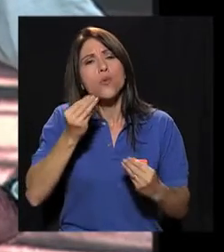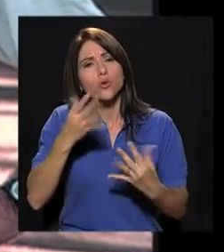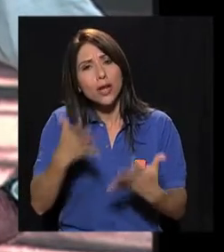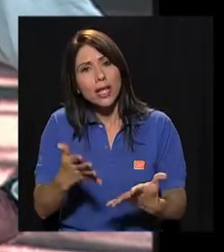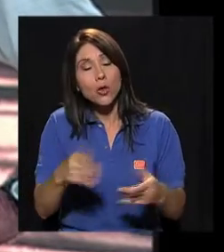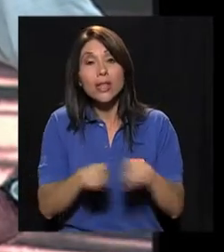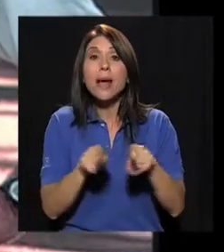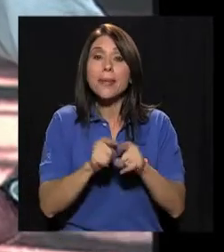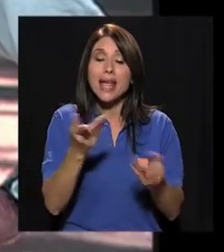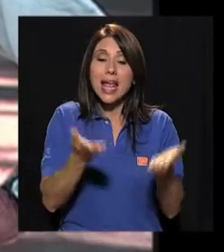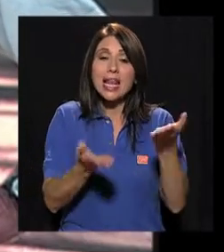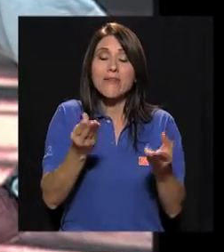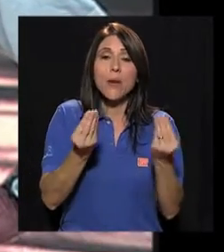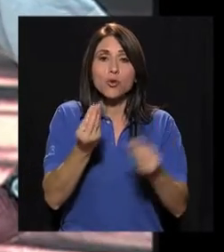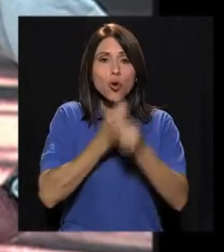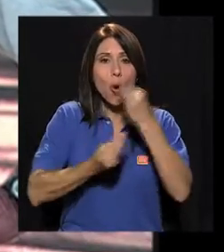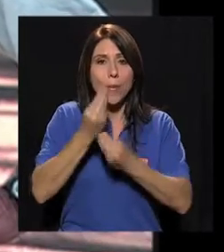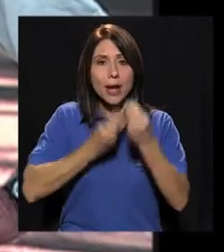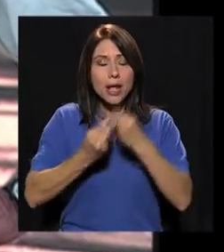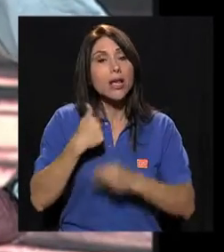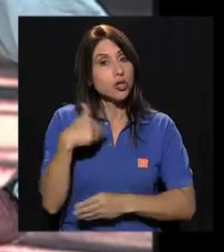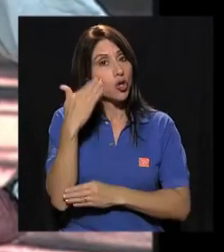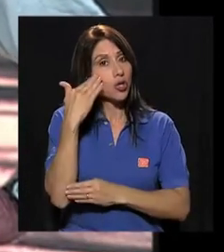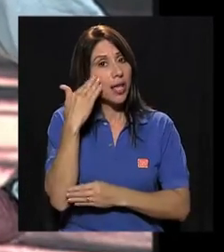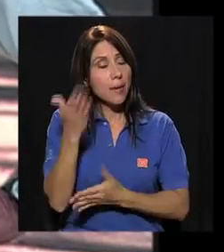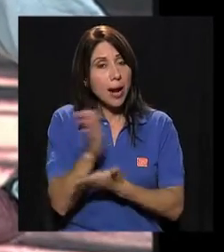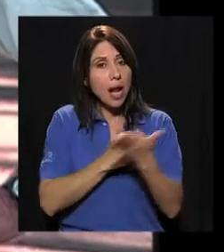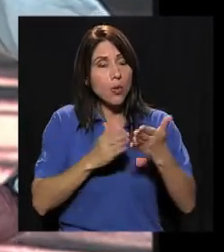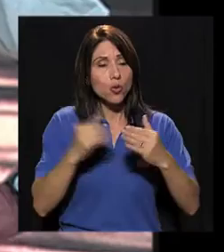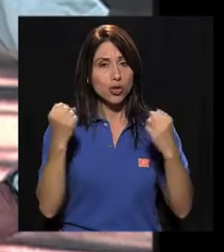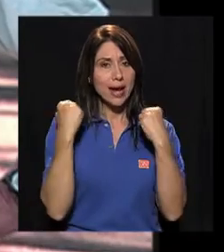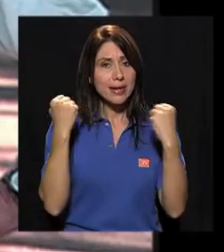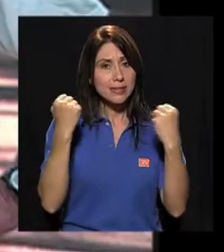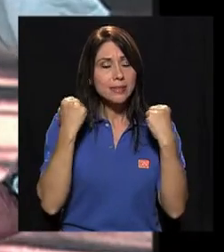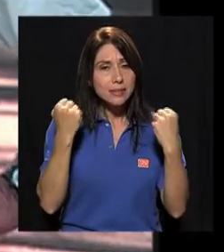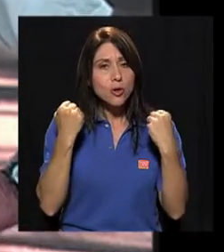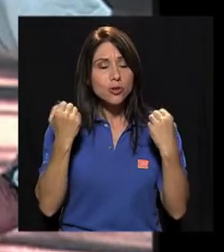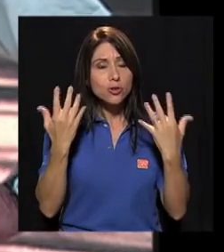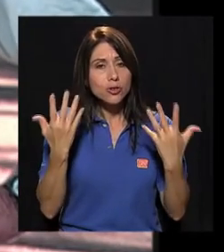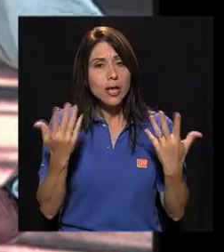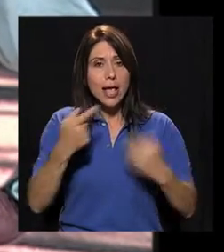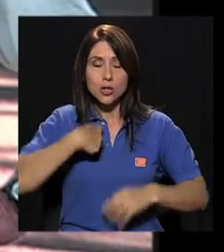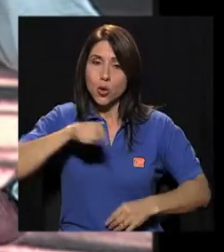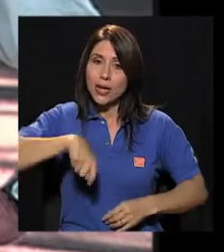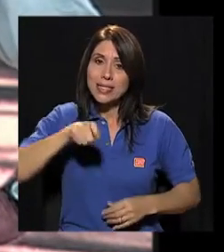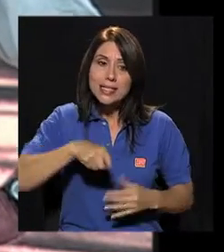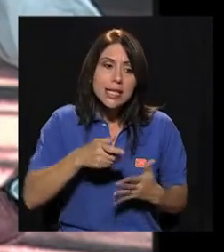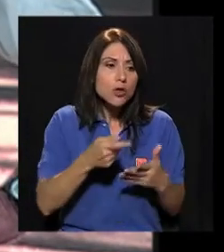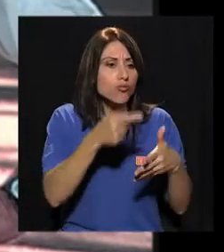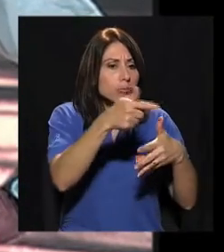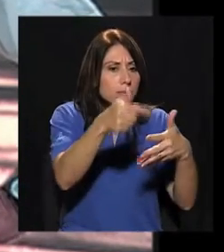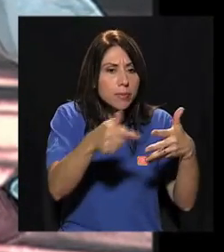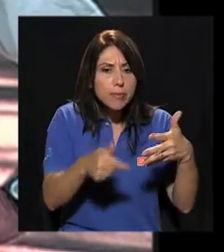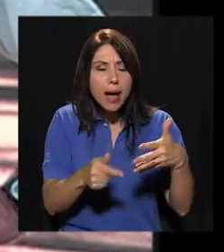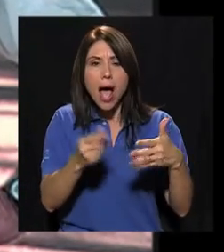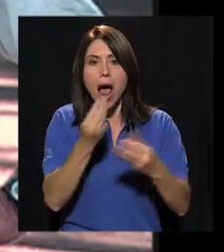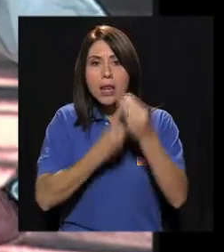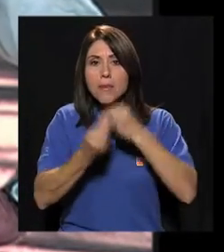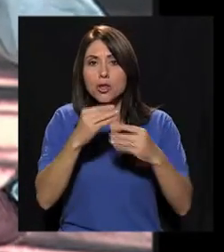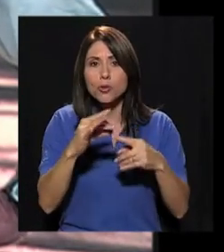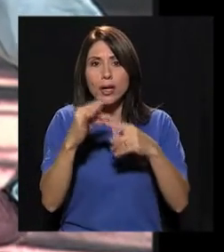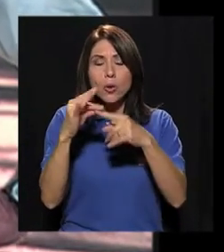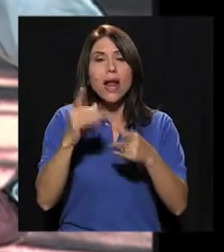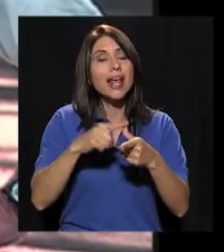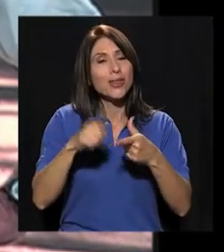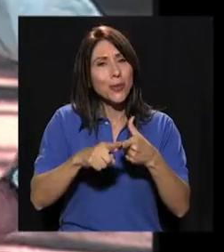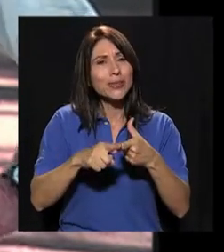a beber mucho líquido. Y también me equilibra mucho el comer. Porque yo sé que para ciertos ejercicios necesito